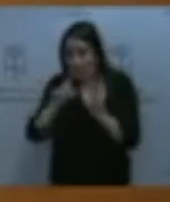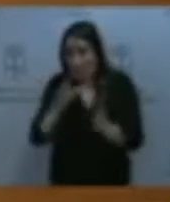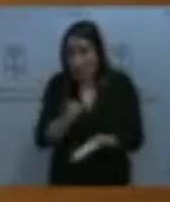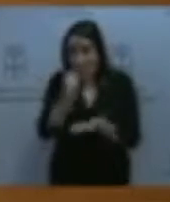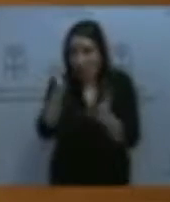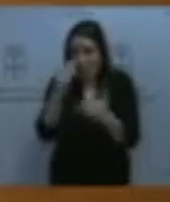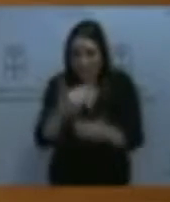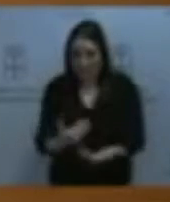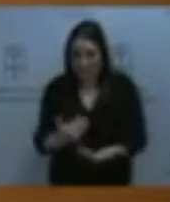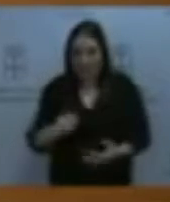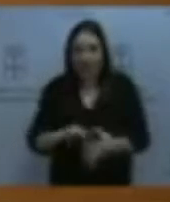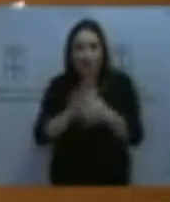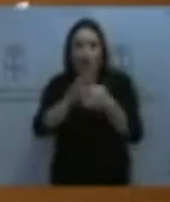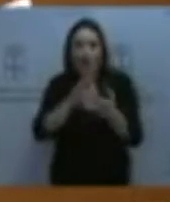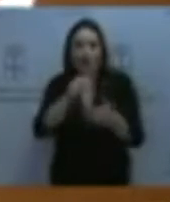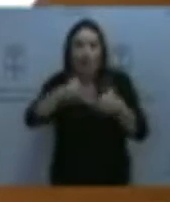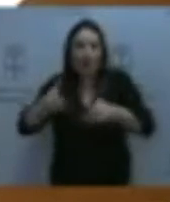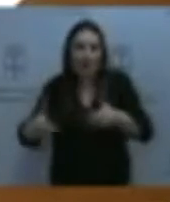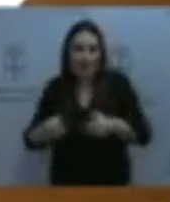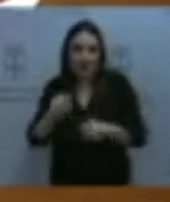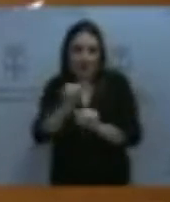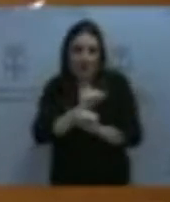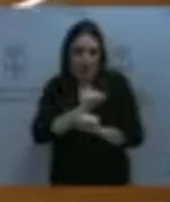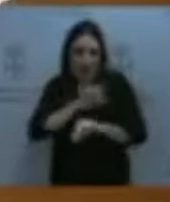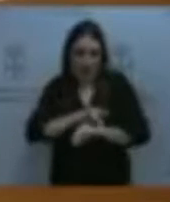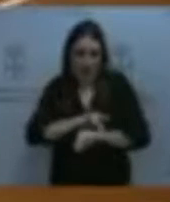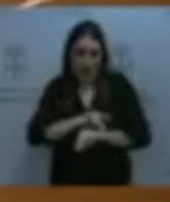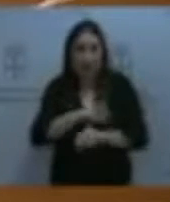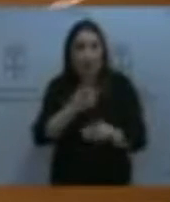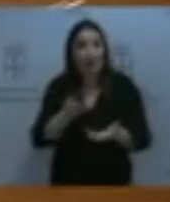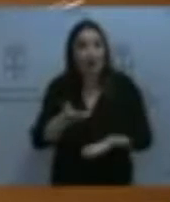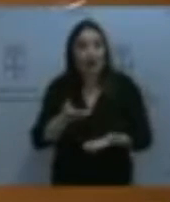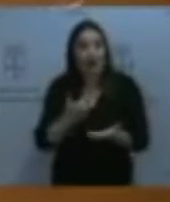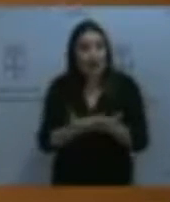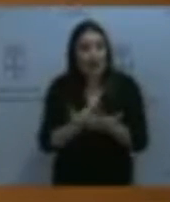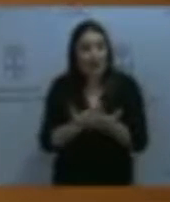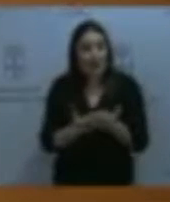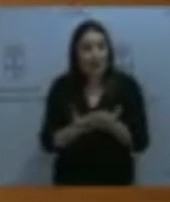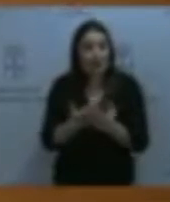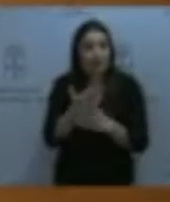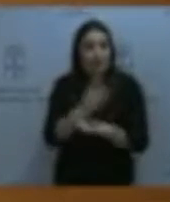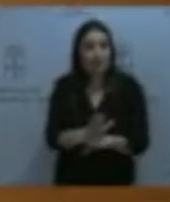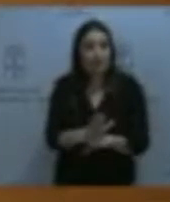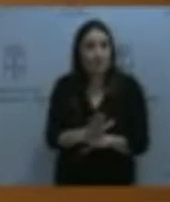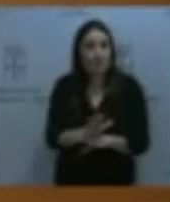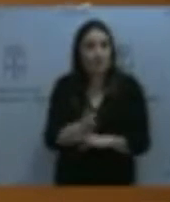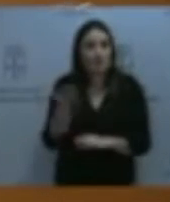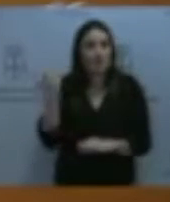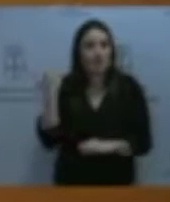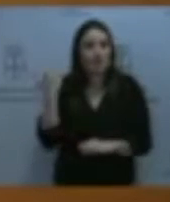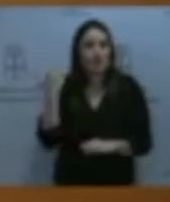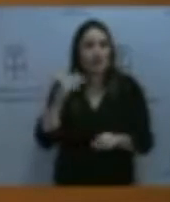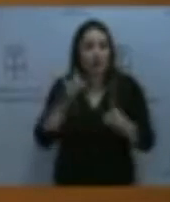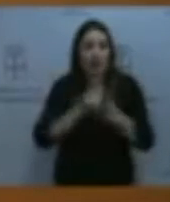de demandantes de empleo. Esta demanda se planteó en las mesas de